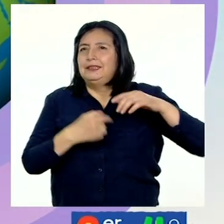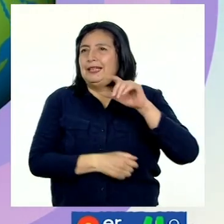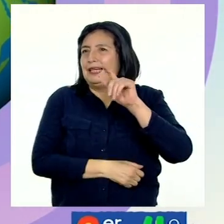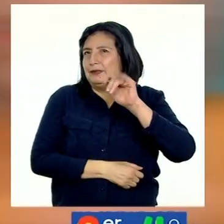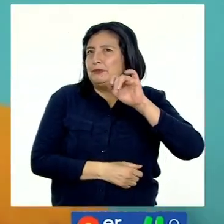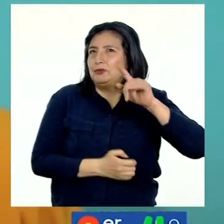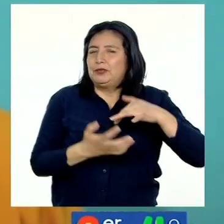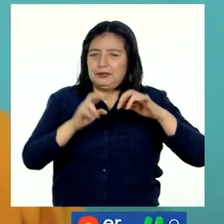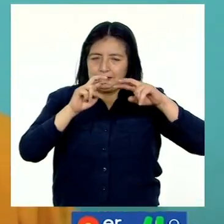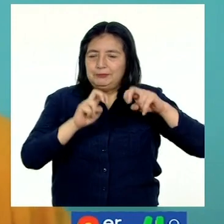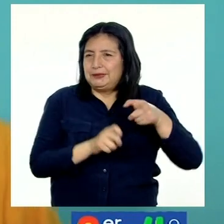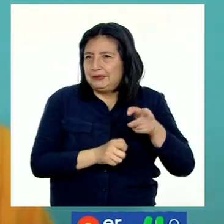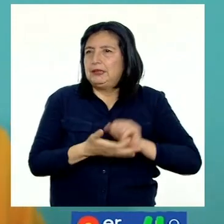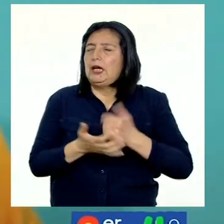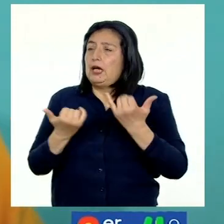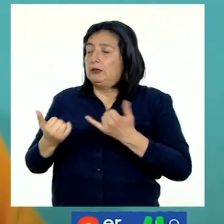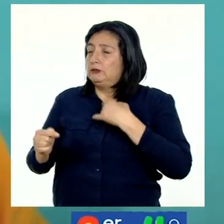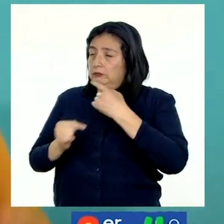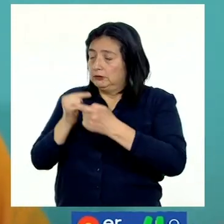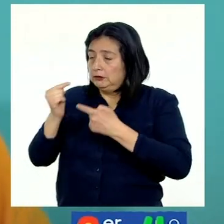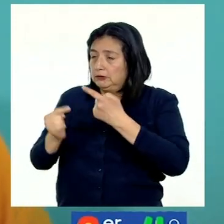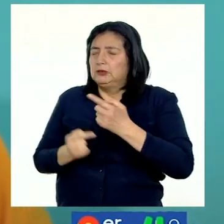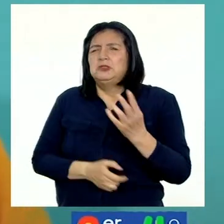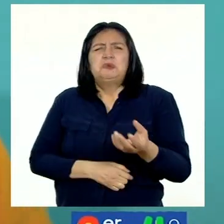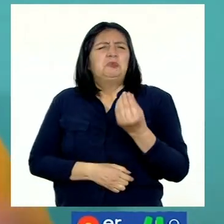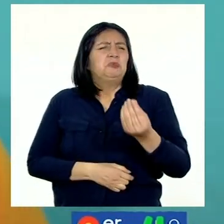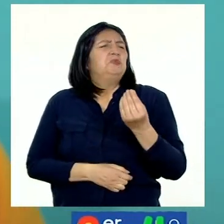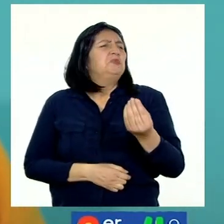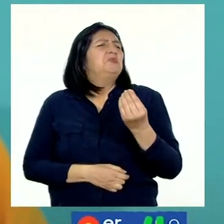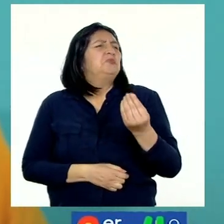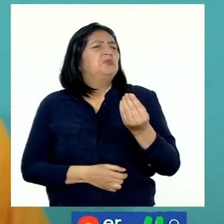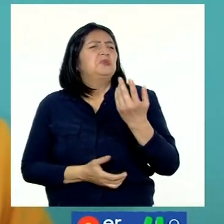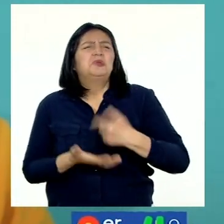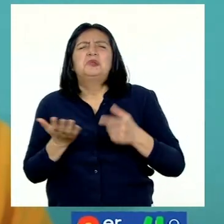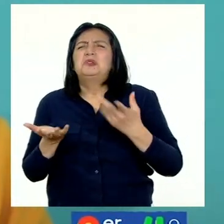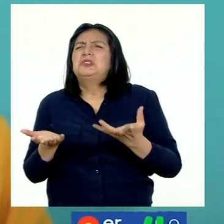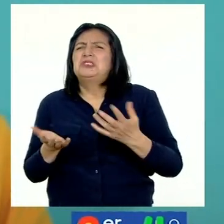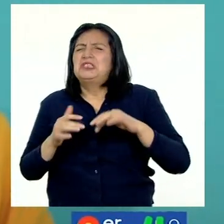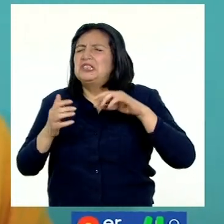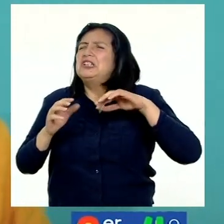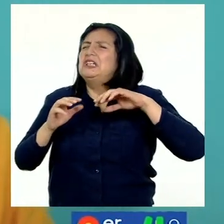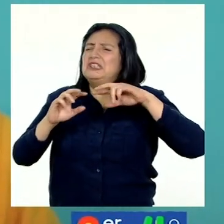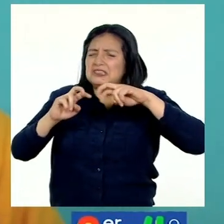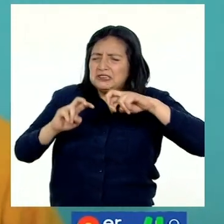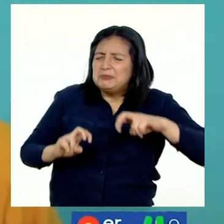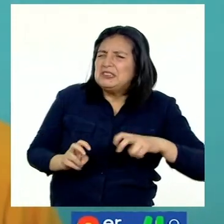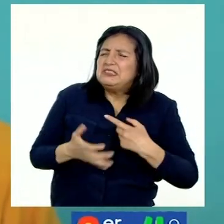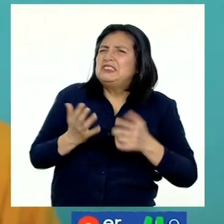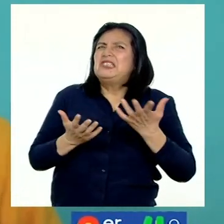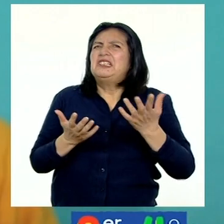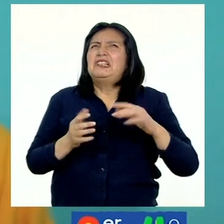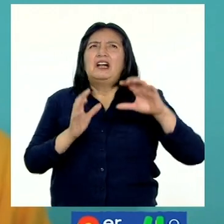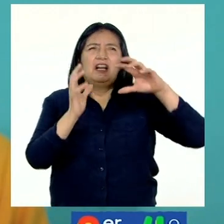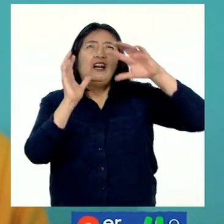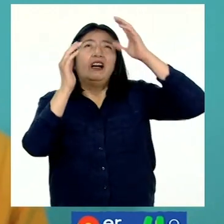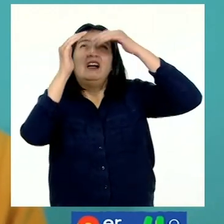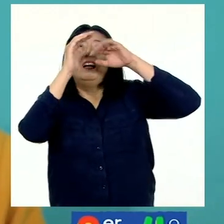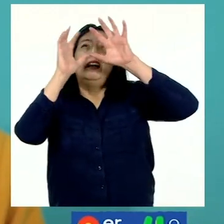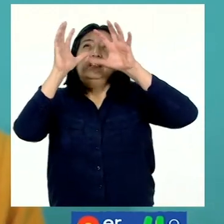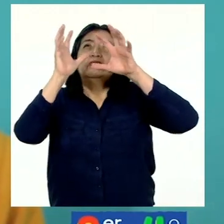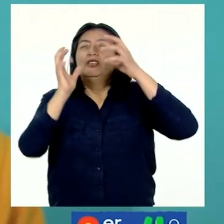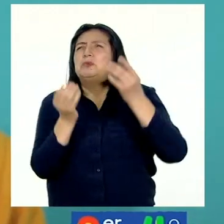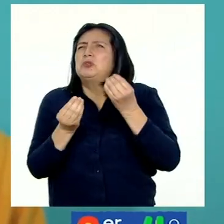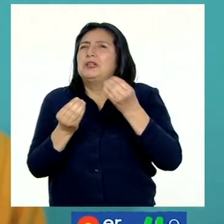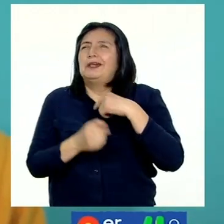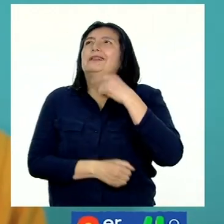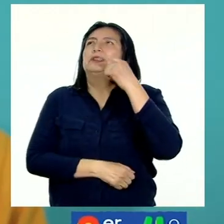entonces ahora les voy a contar por qué se estudia la meteorología, porque es posible con esta ciencia